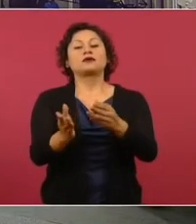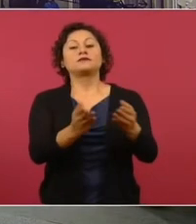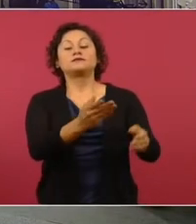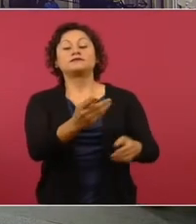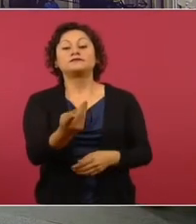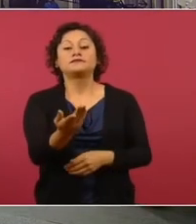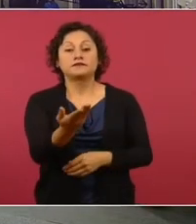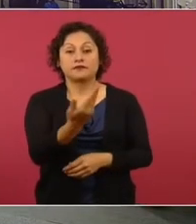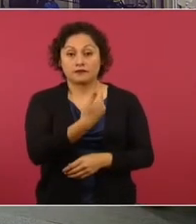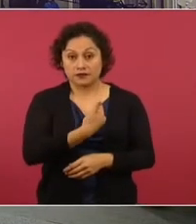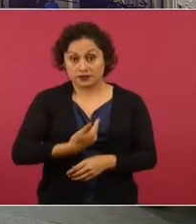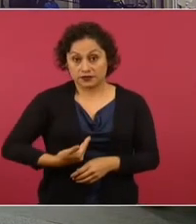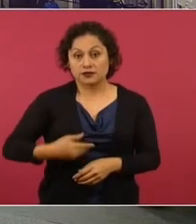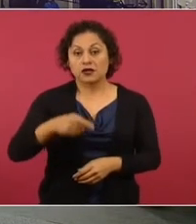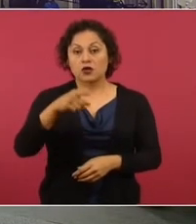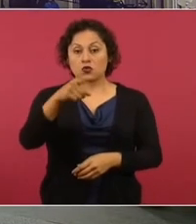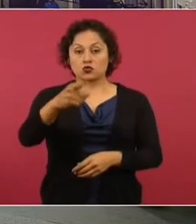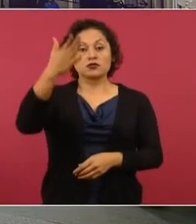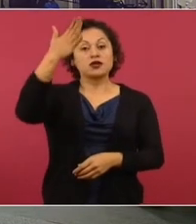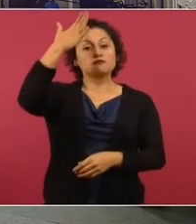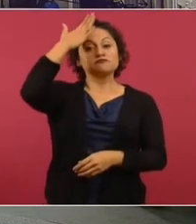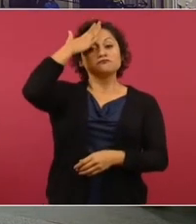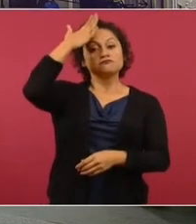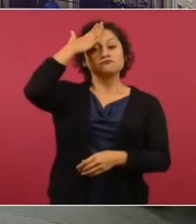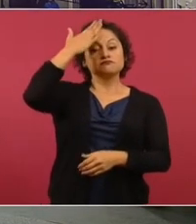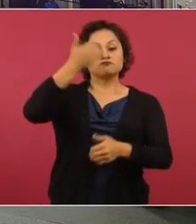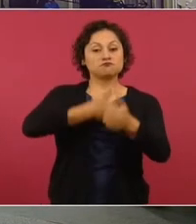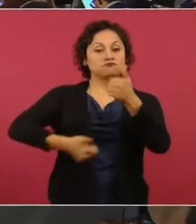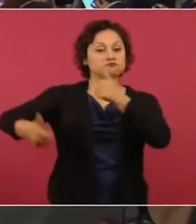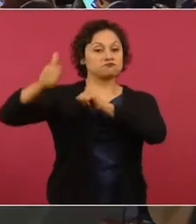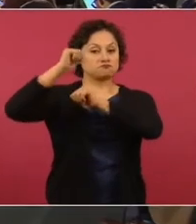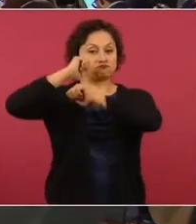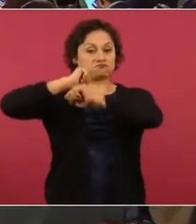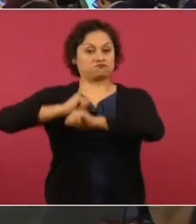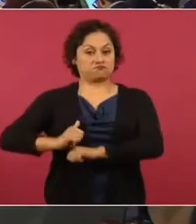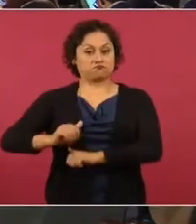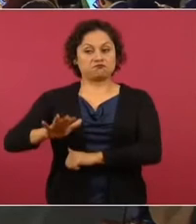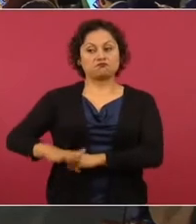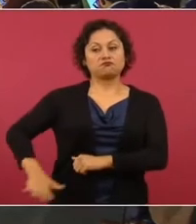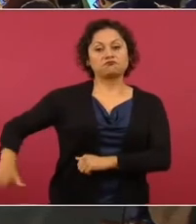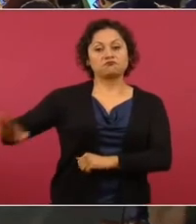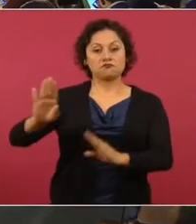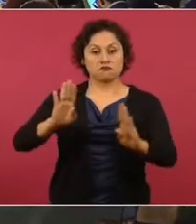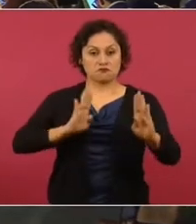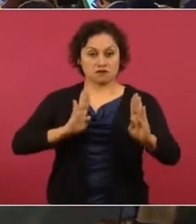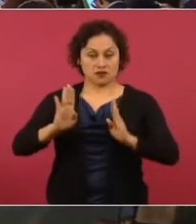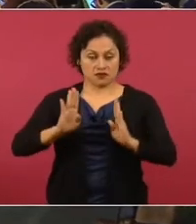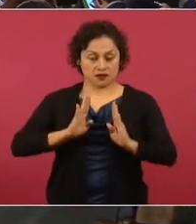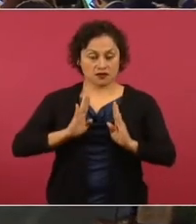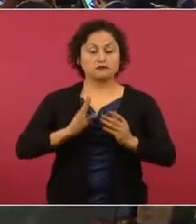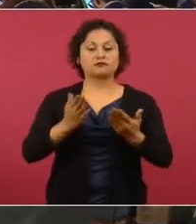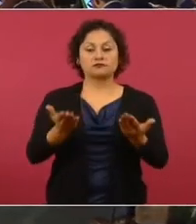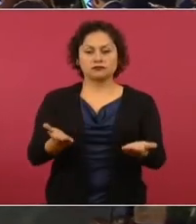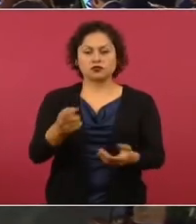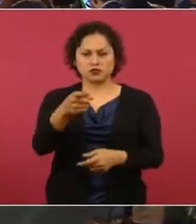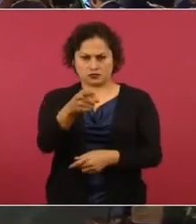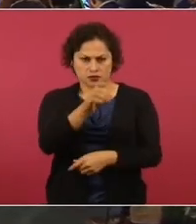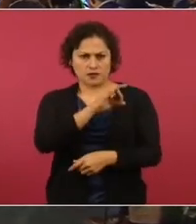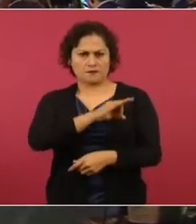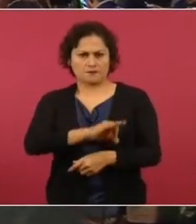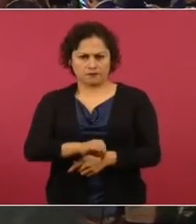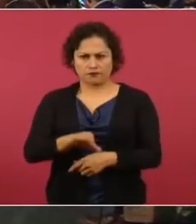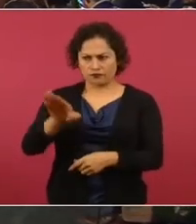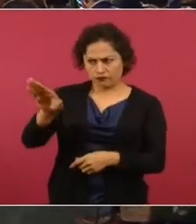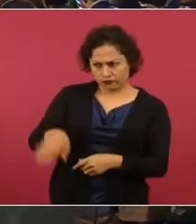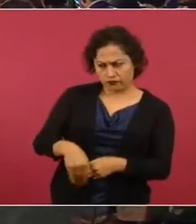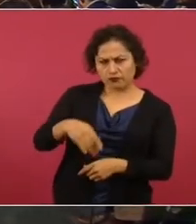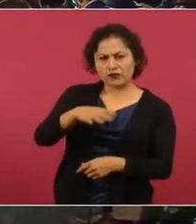Como comandante supremo de las Fuerzas Armadas, ¿podría hacer que el general Audumaro